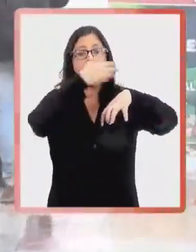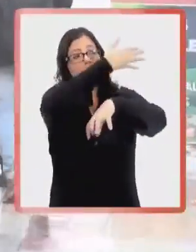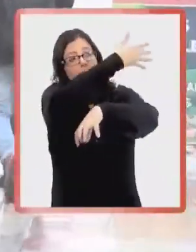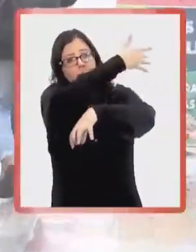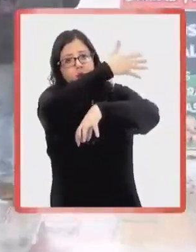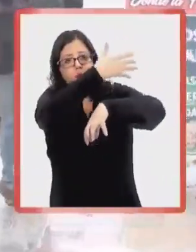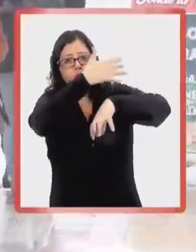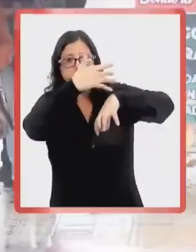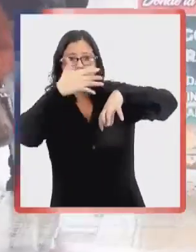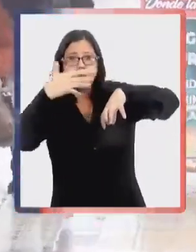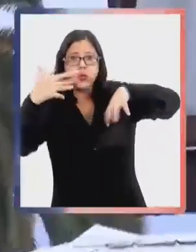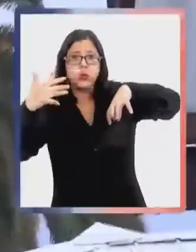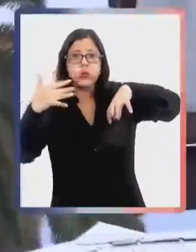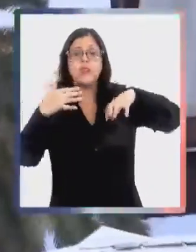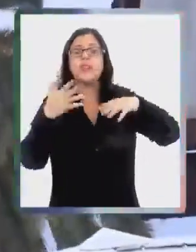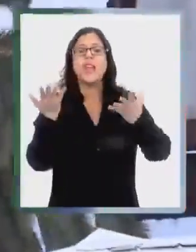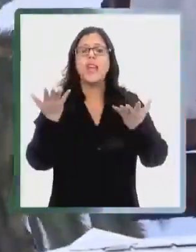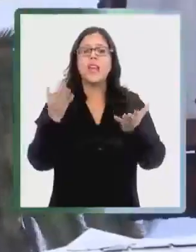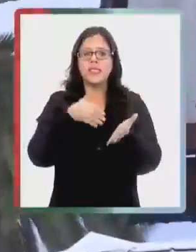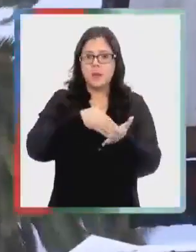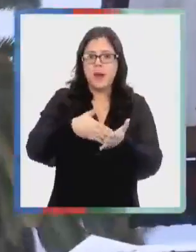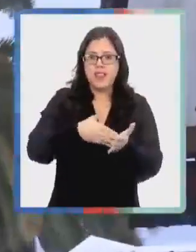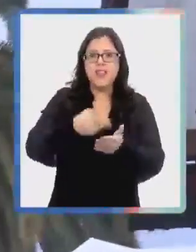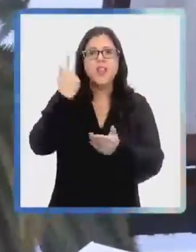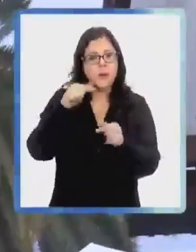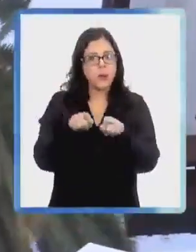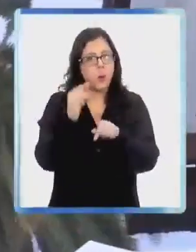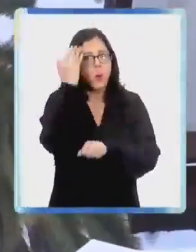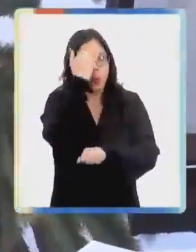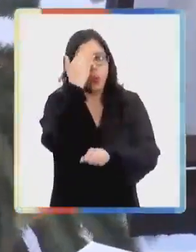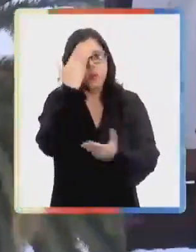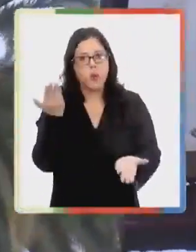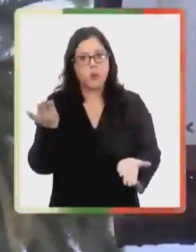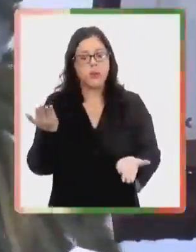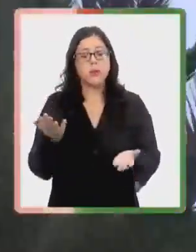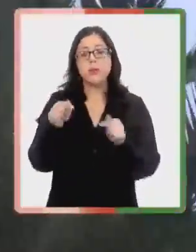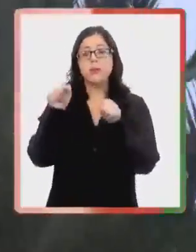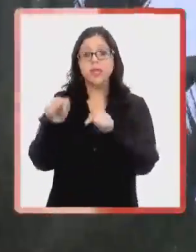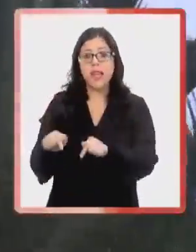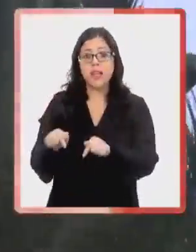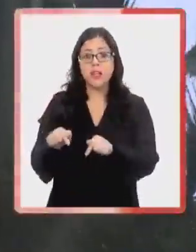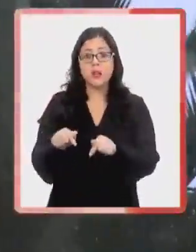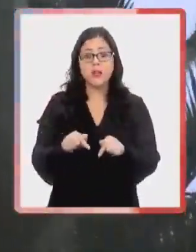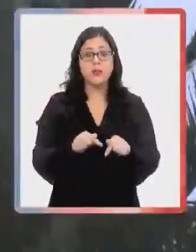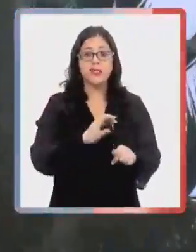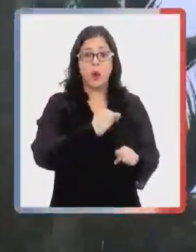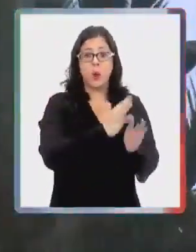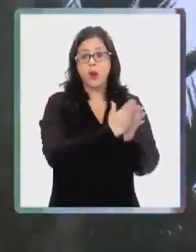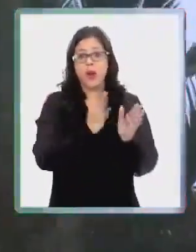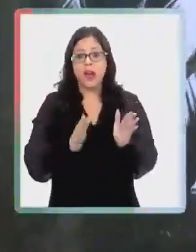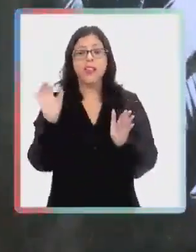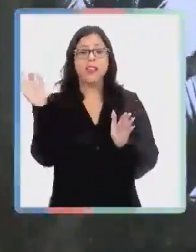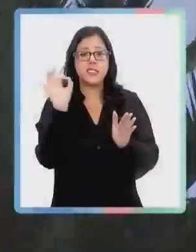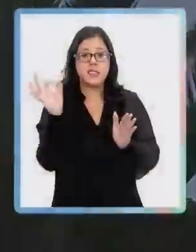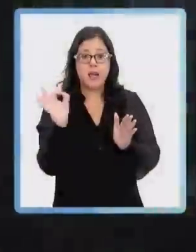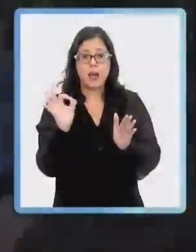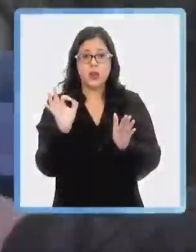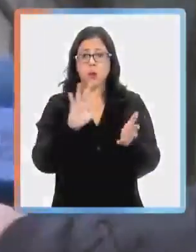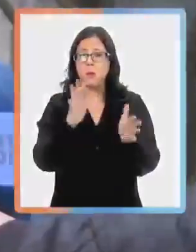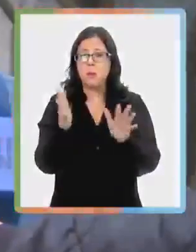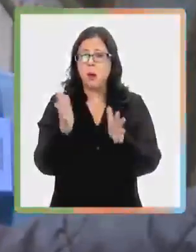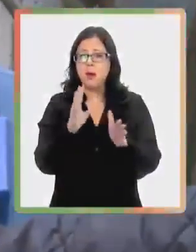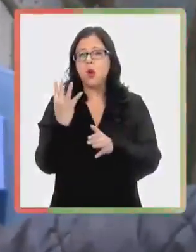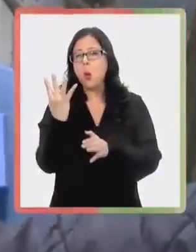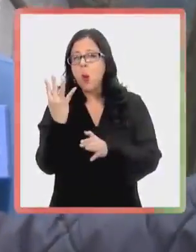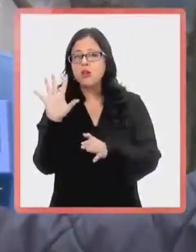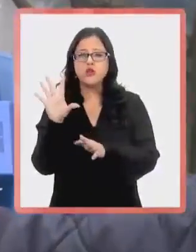frontal pero más débil, pero no por eso menos preocupante. Esto va a durar hasta el día sábado, hasta aproximadamente las 4 o